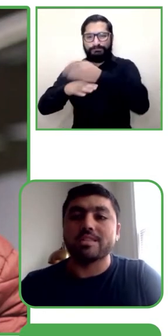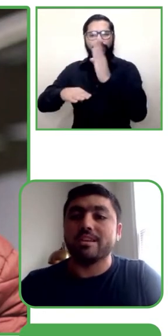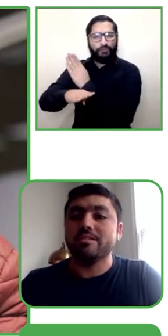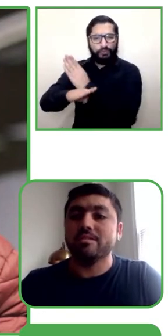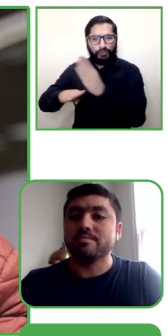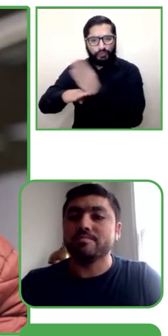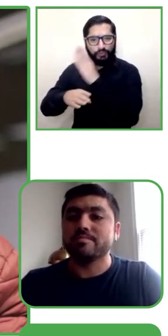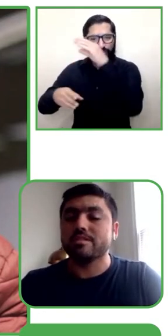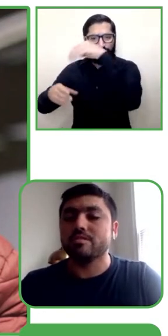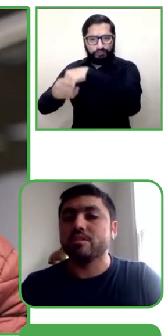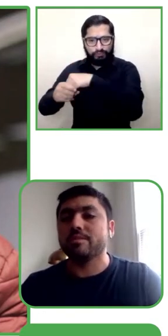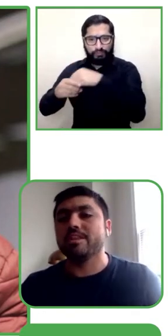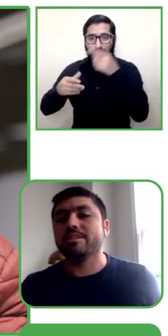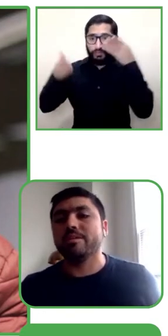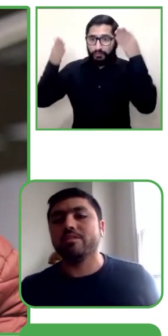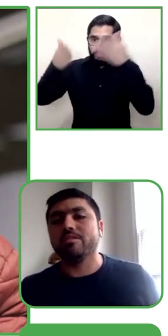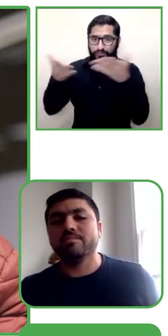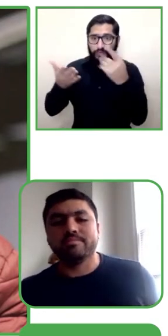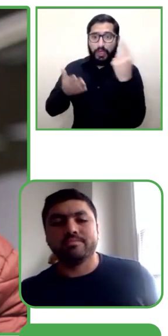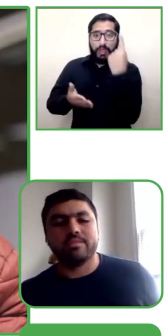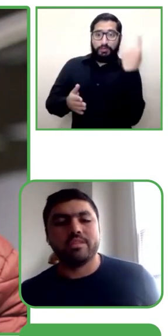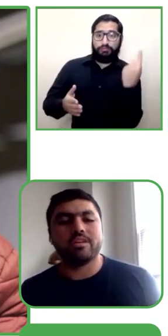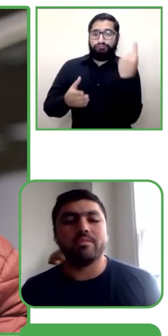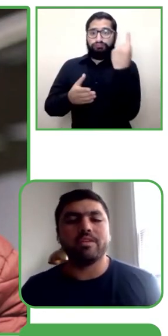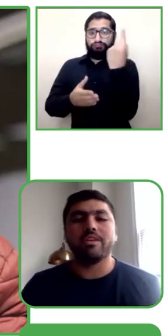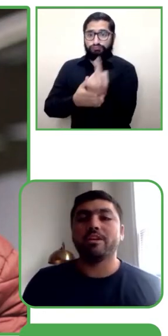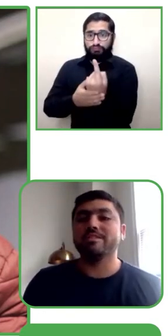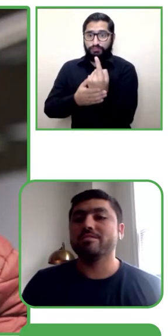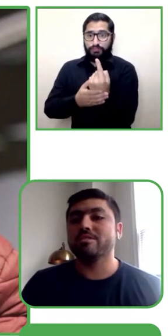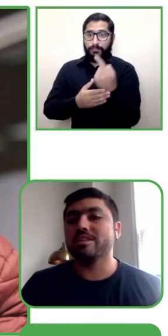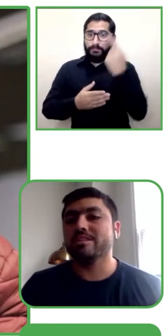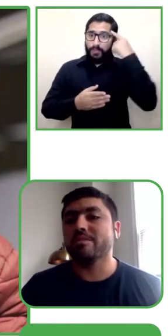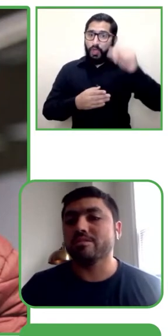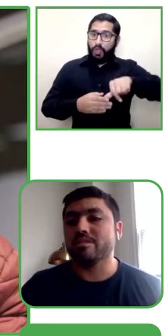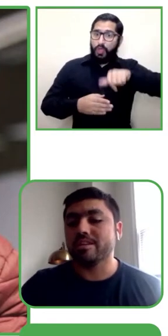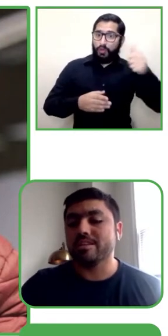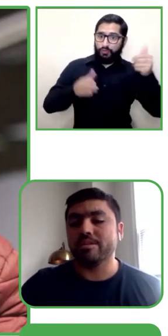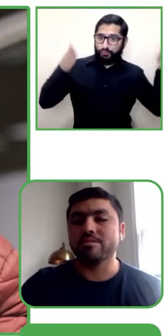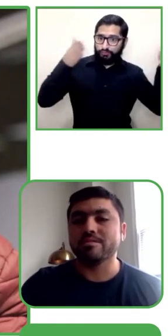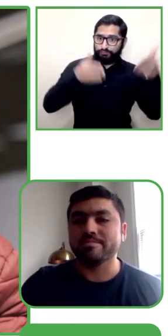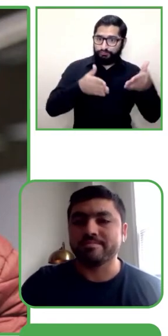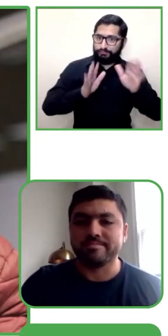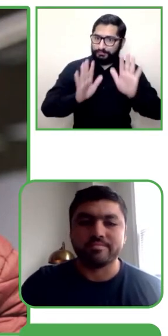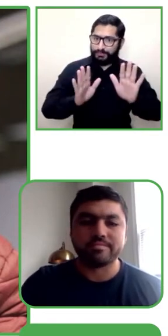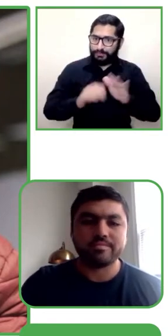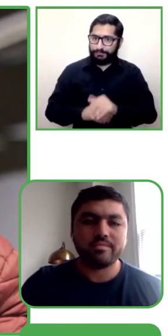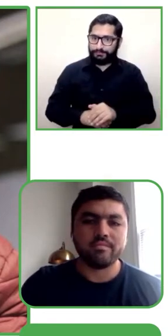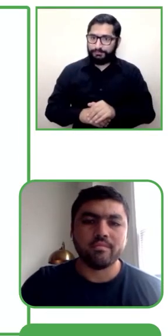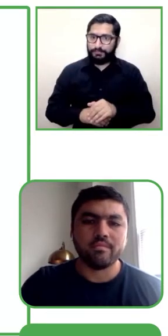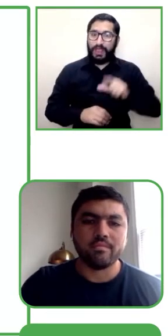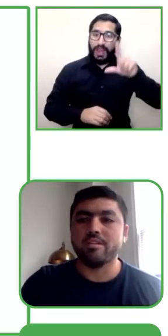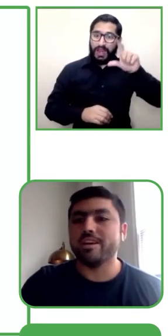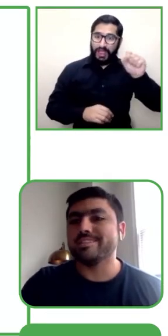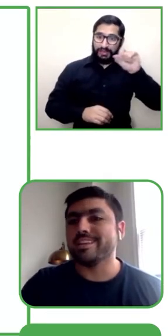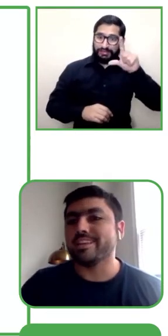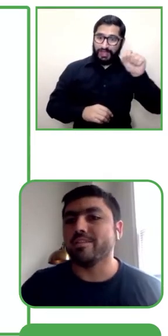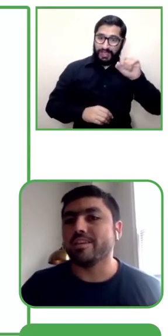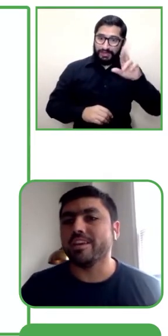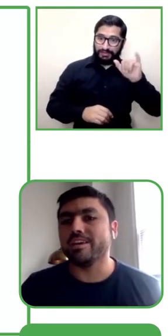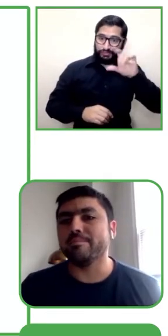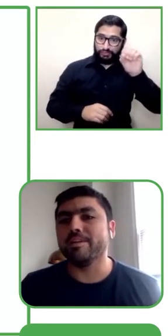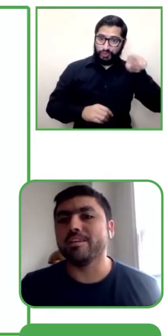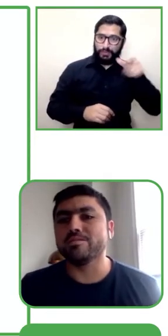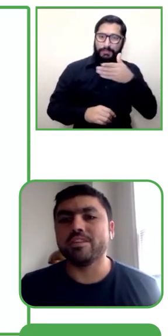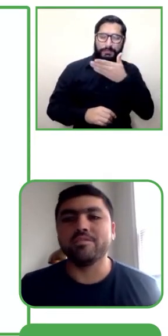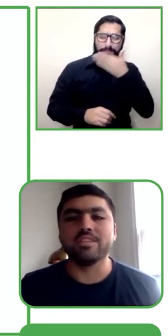Con Lazarillo, su independencia mejoró, debido a que en vez de demorarse dos horas, se demoró solo 30 minutos. Y ahora enseña